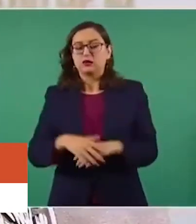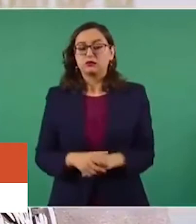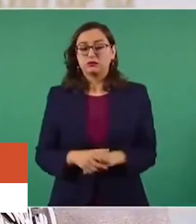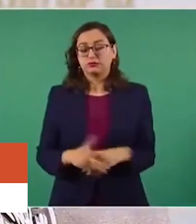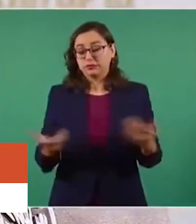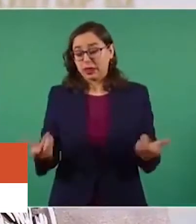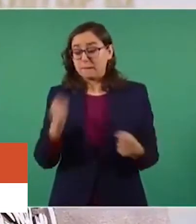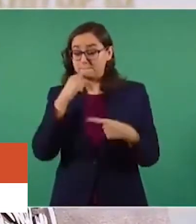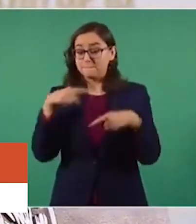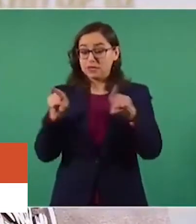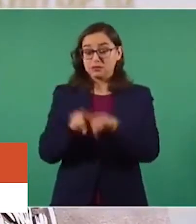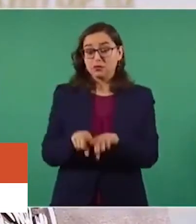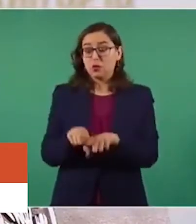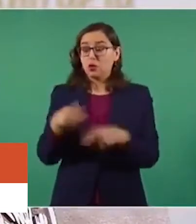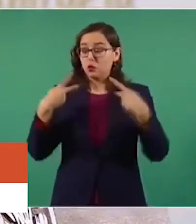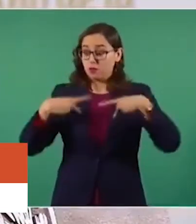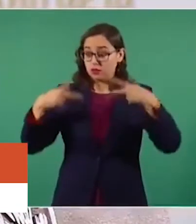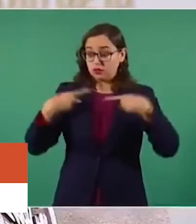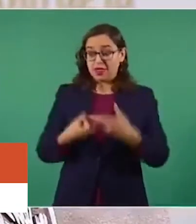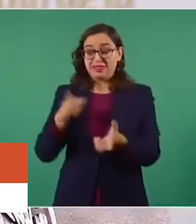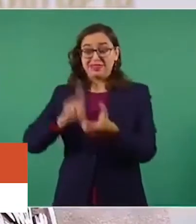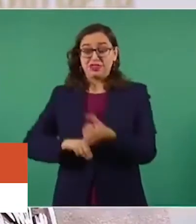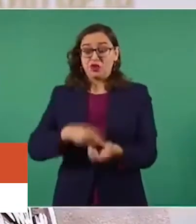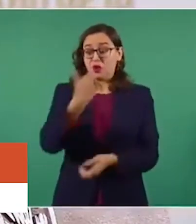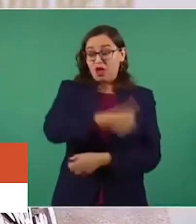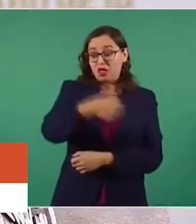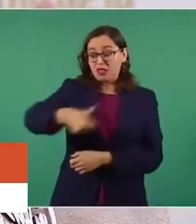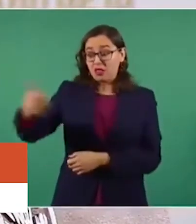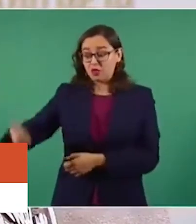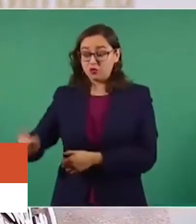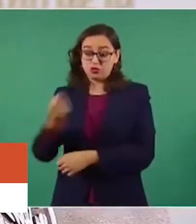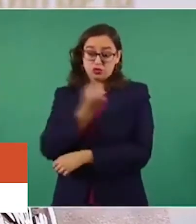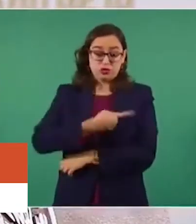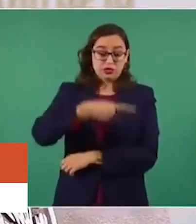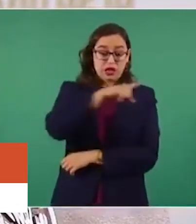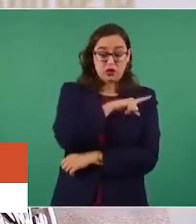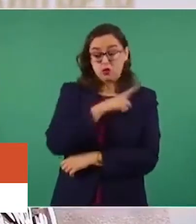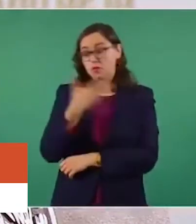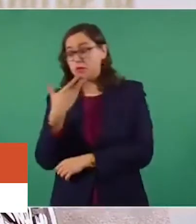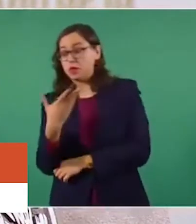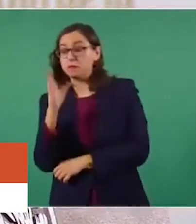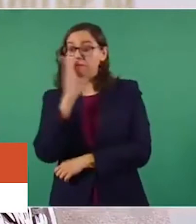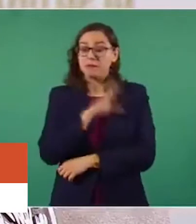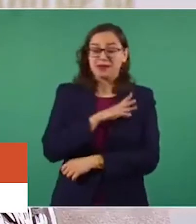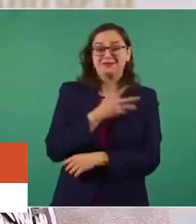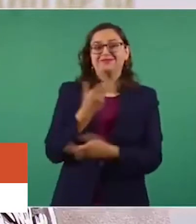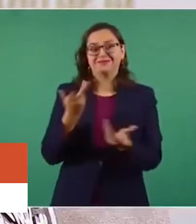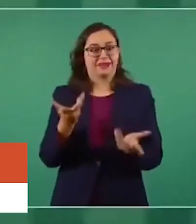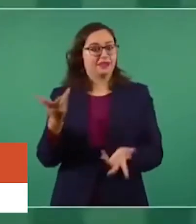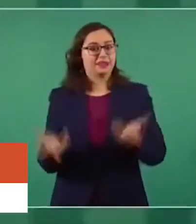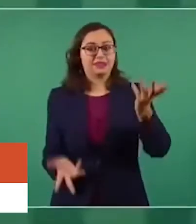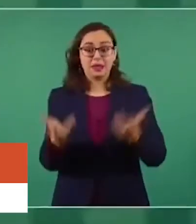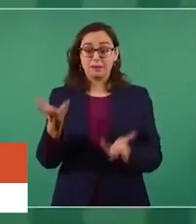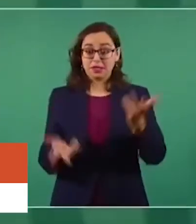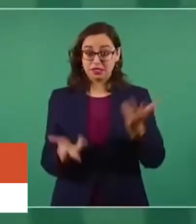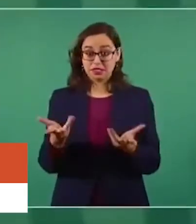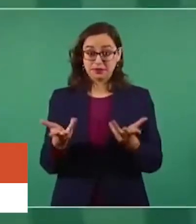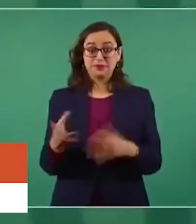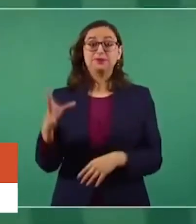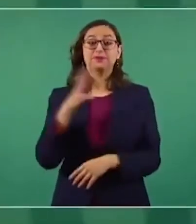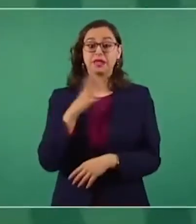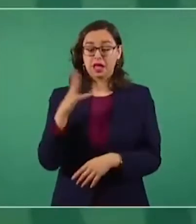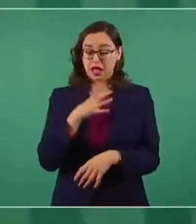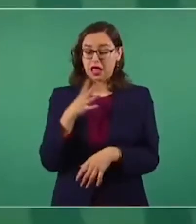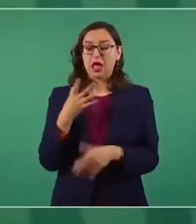una persona tenga mayor riesgo a complicaciones ante una infección. Existen enfermedades que se llaman enfermedades